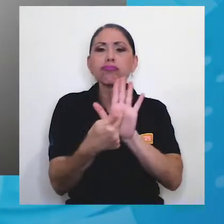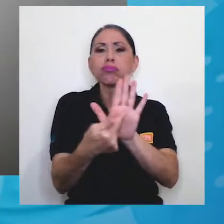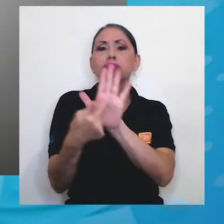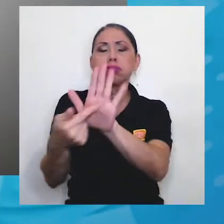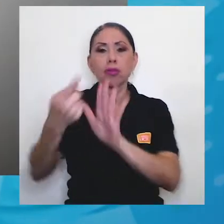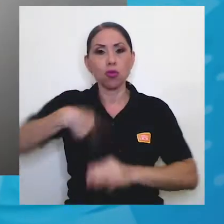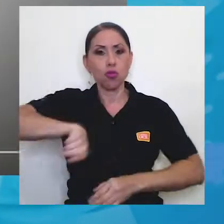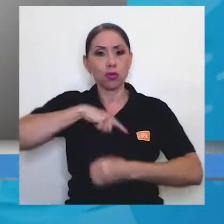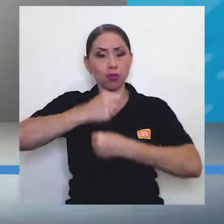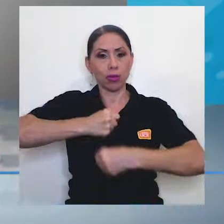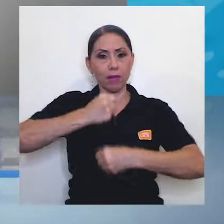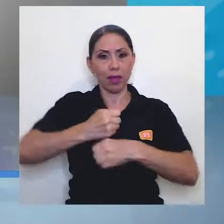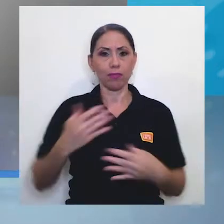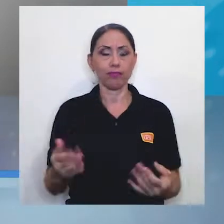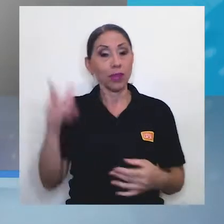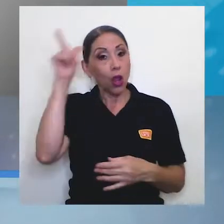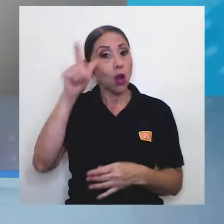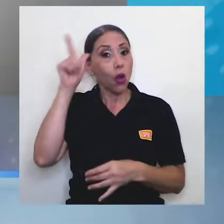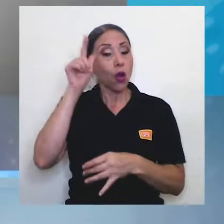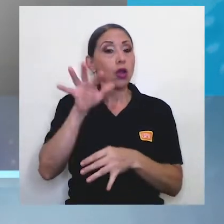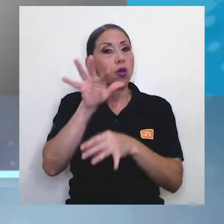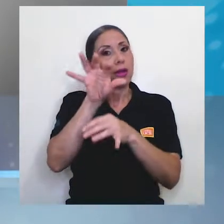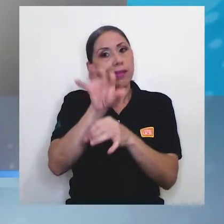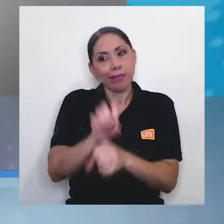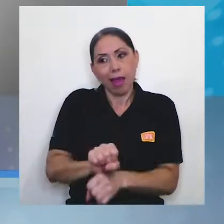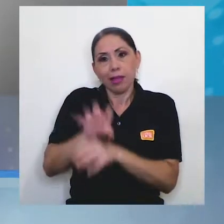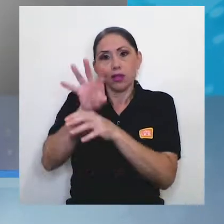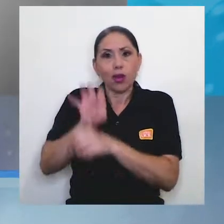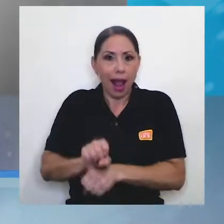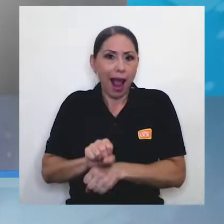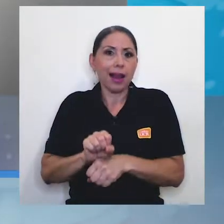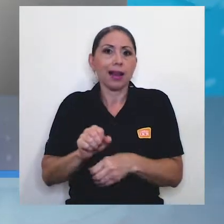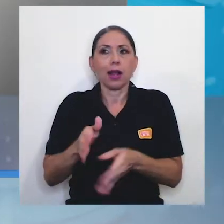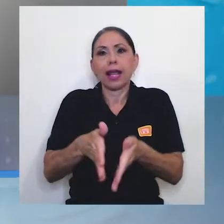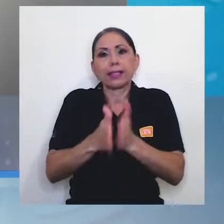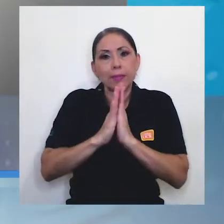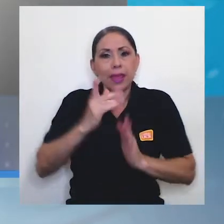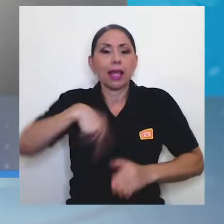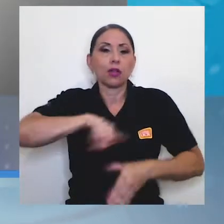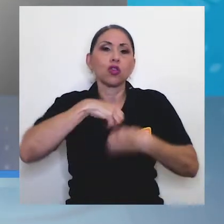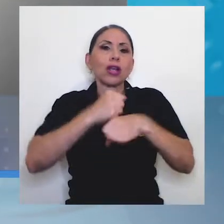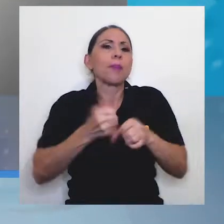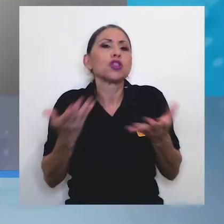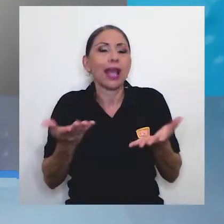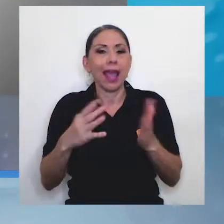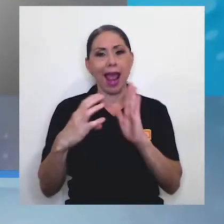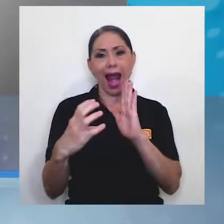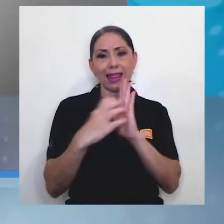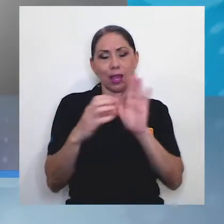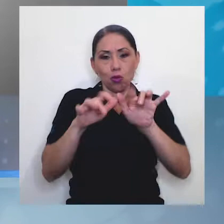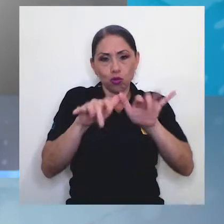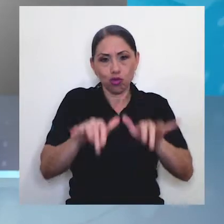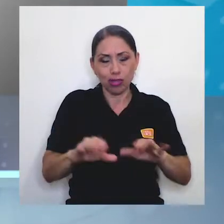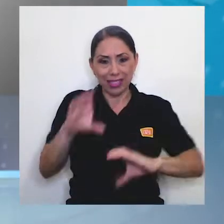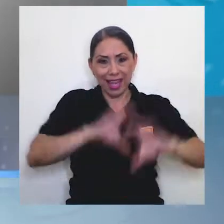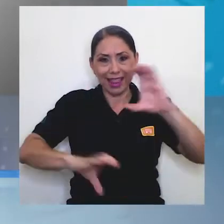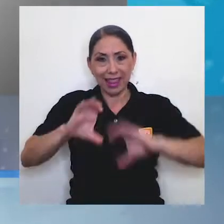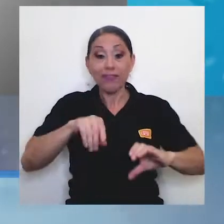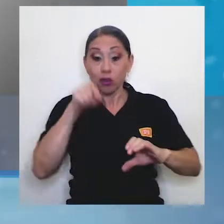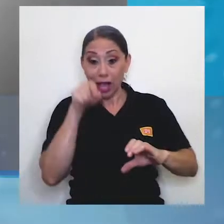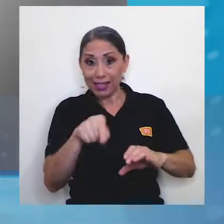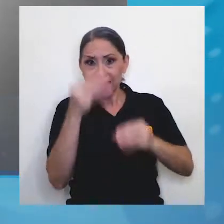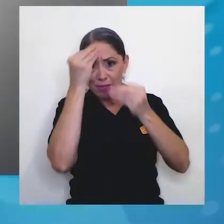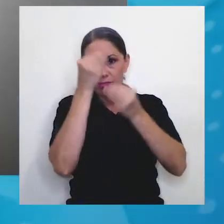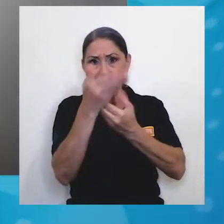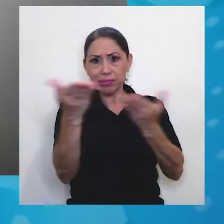Por supuesto que los métodos tradicionales y lo que se nos pide es publicar artículos científicos y así damos a conocer la investigación que hicimos.